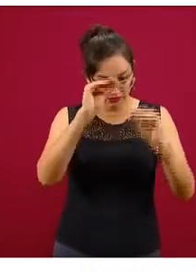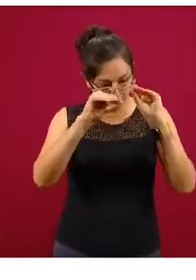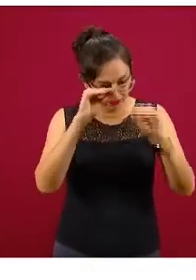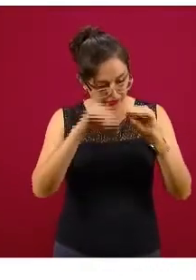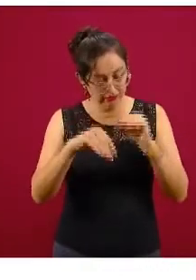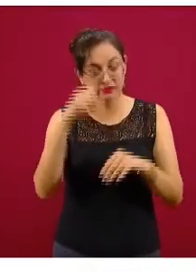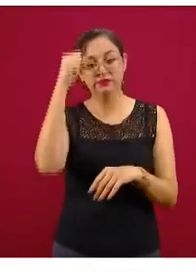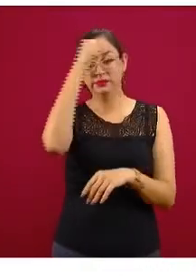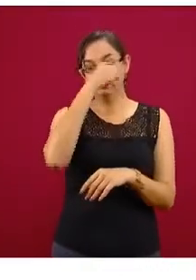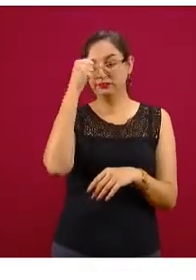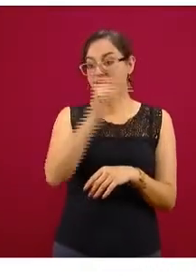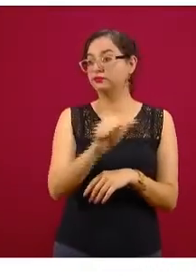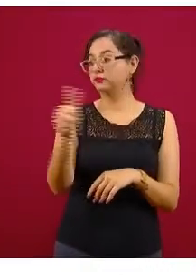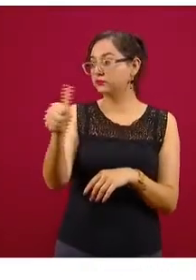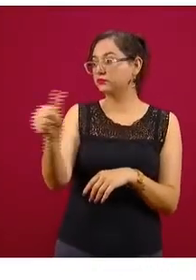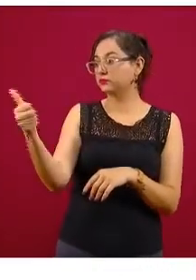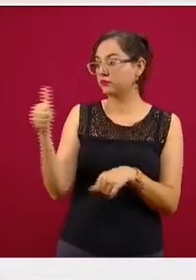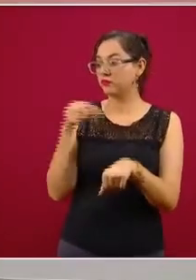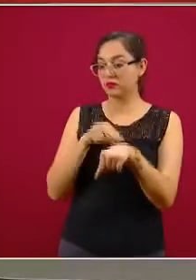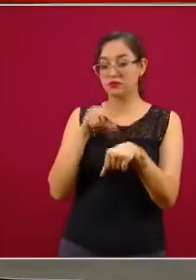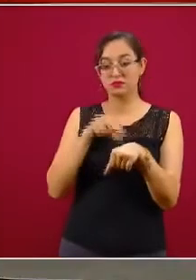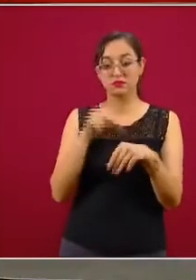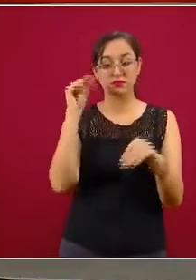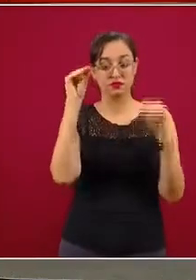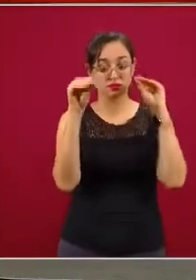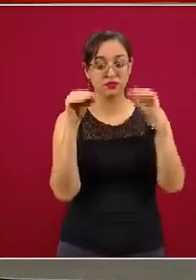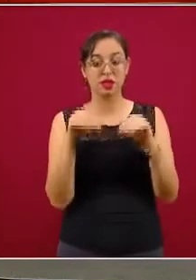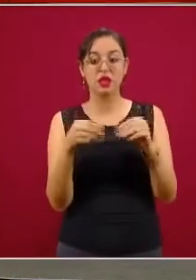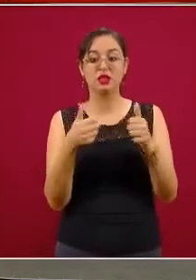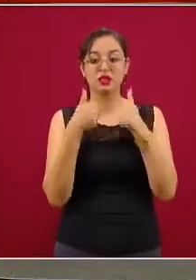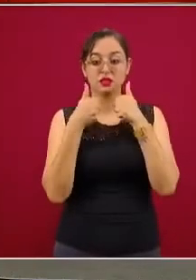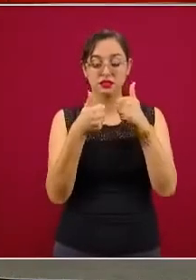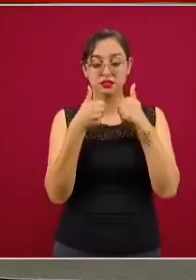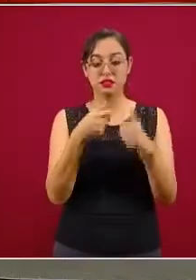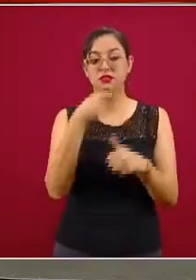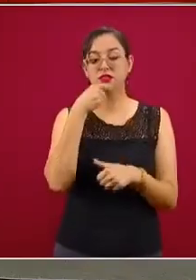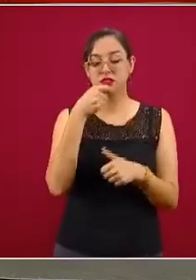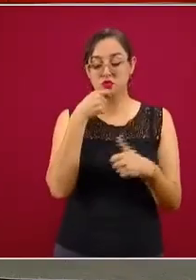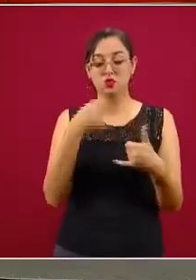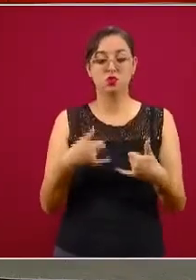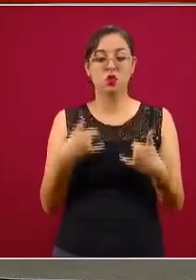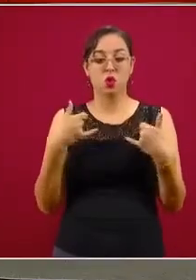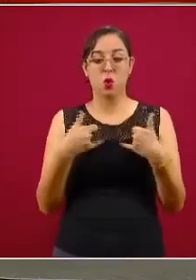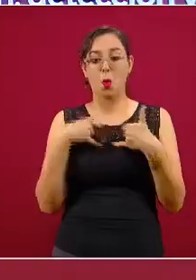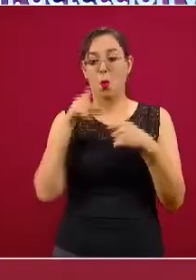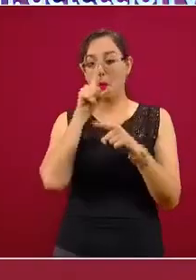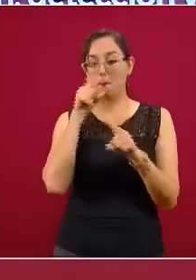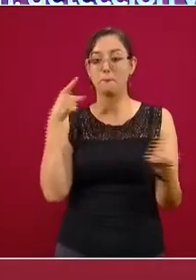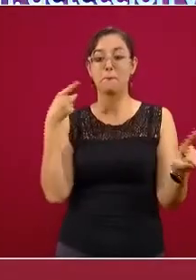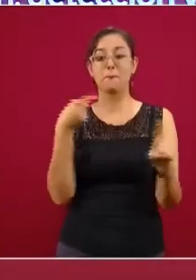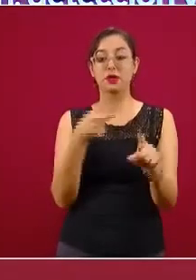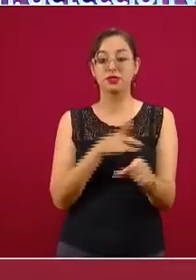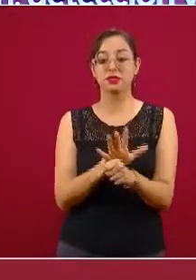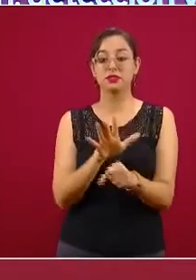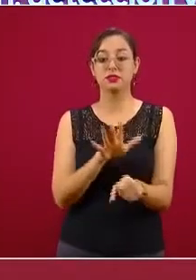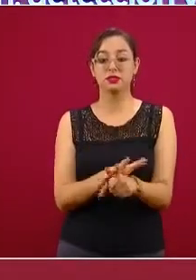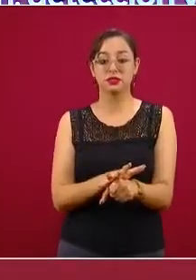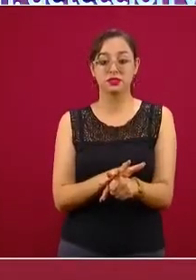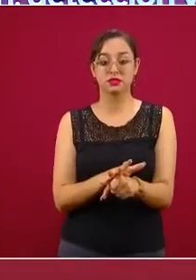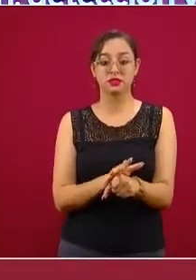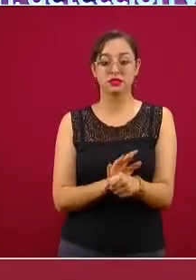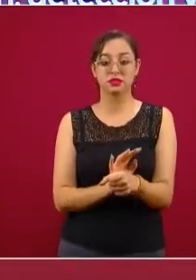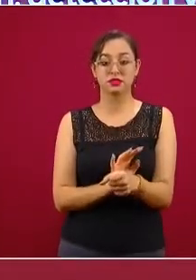pero intervienen muchos otros especialistas en niños y adolescentes en los cuales el objetivo es poder